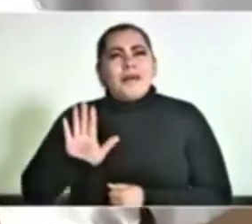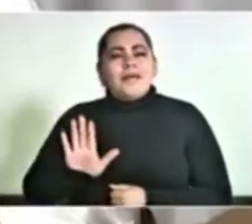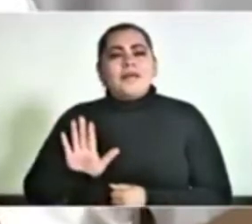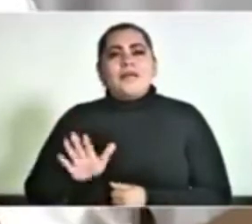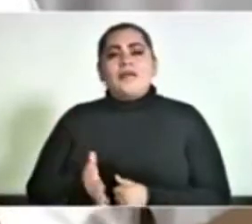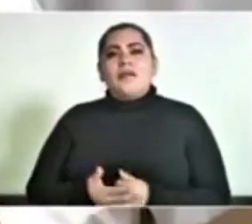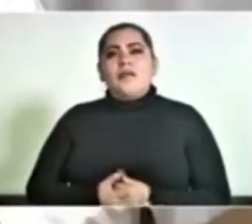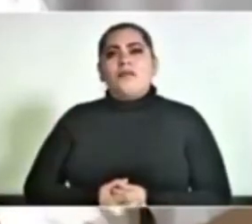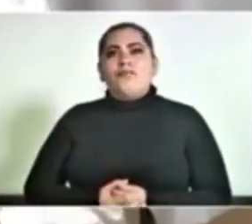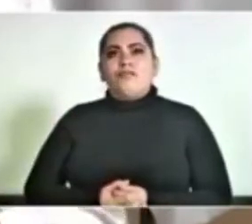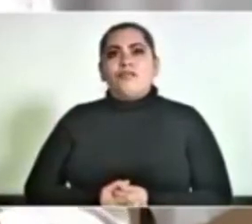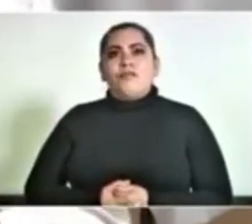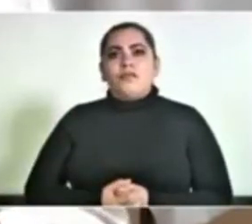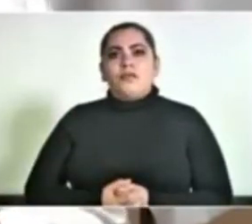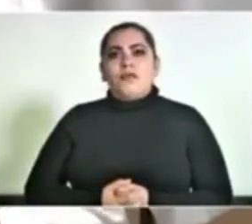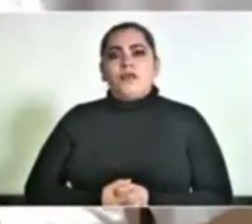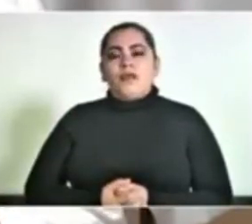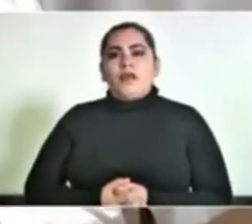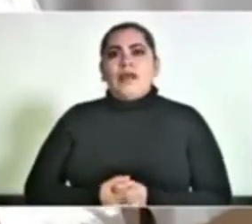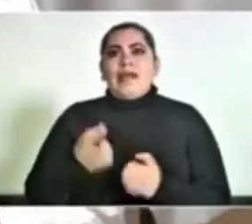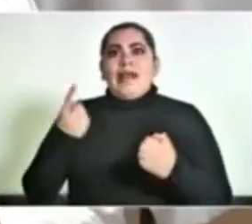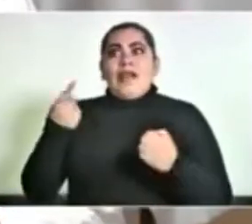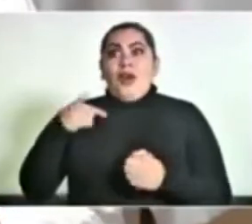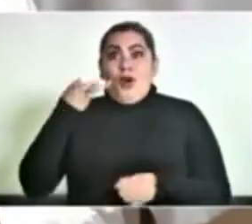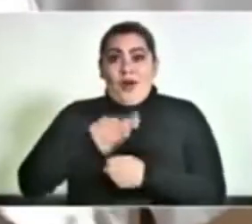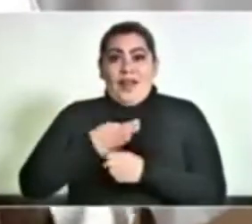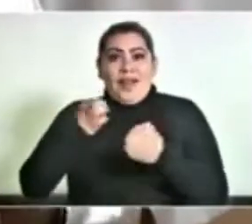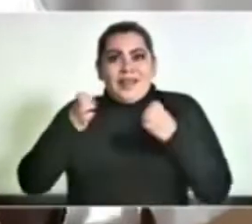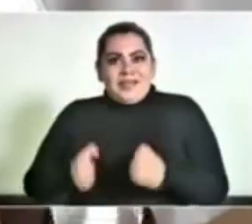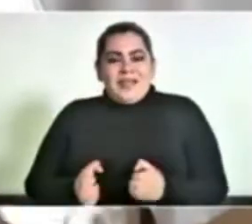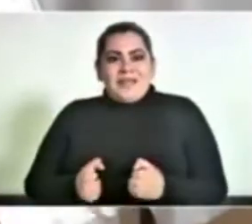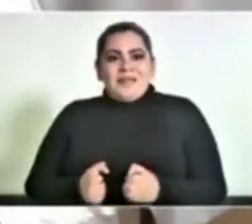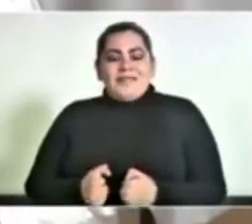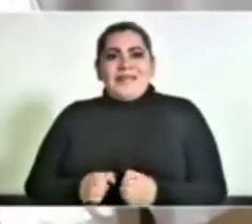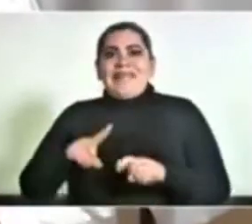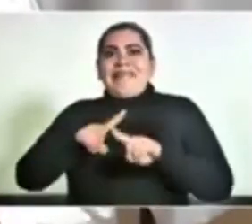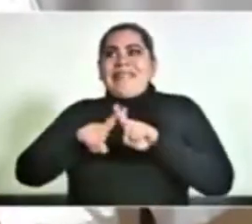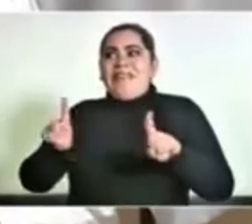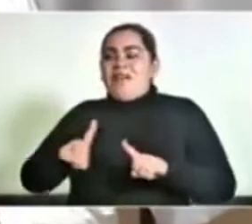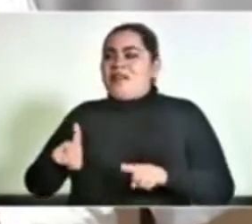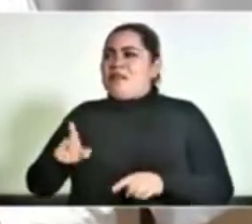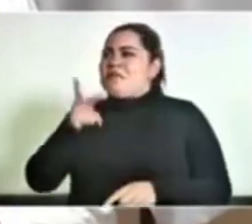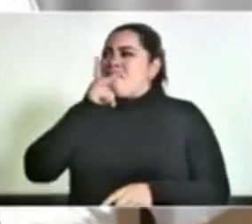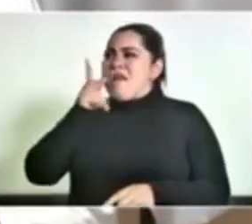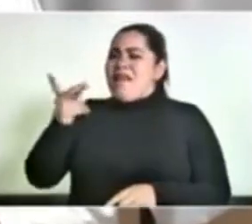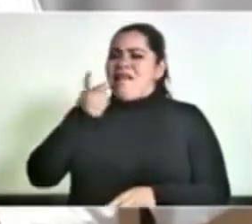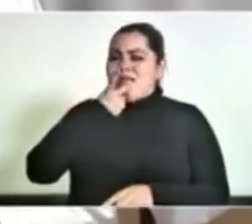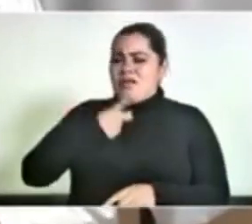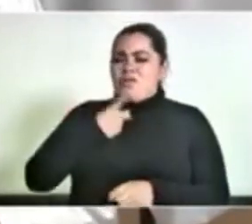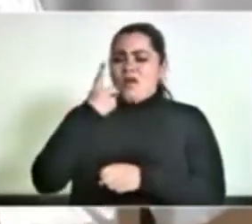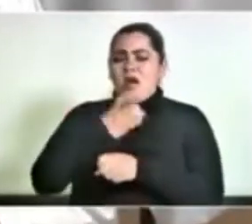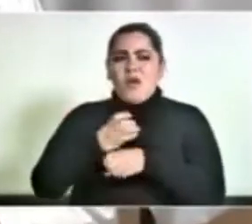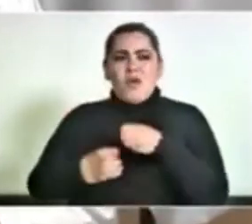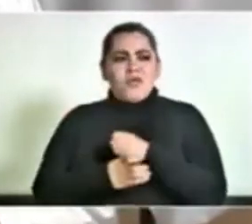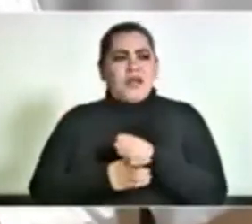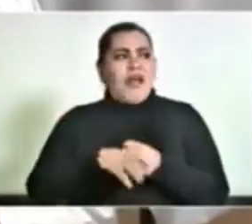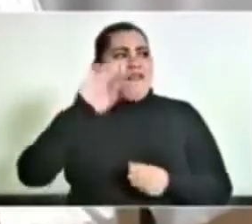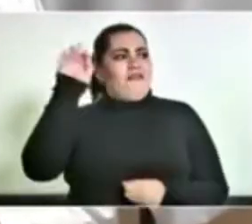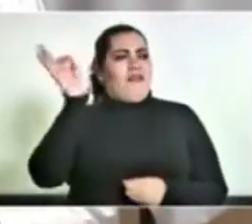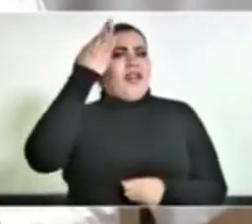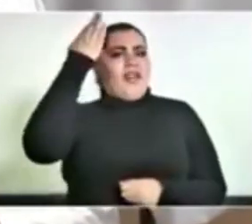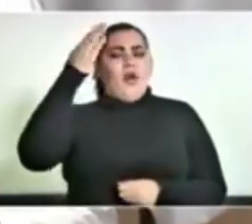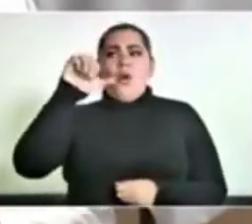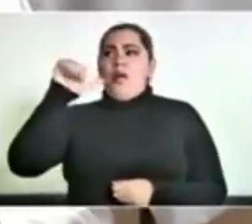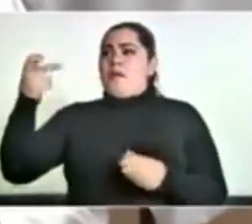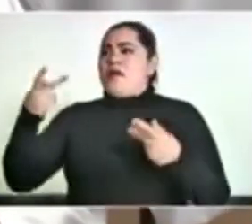estamos diferentes a la información entre la federación y